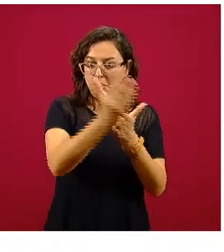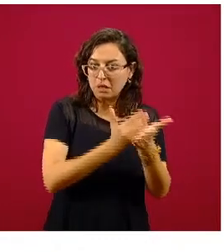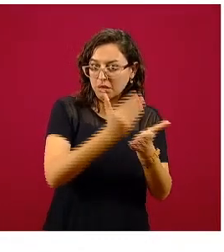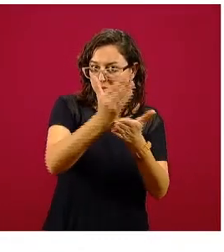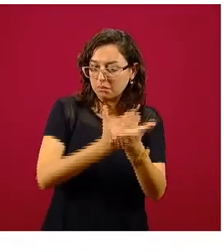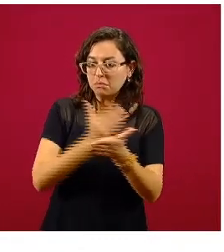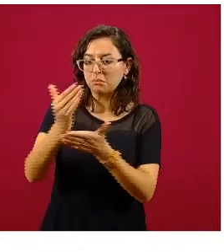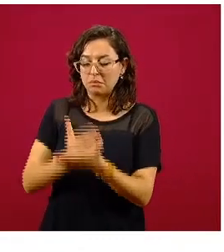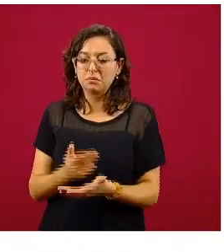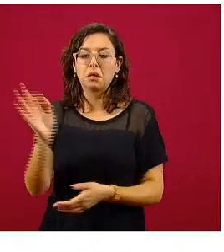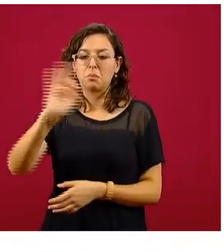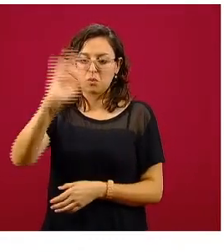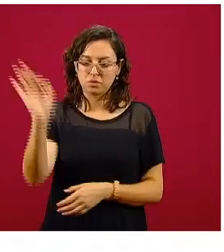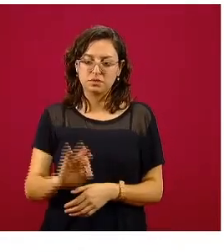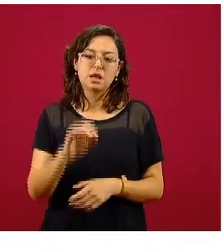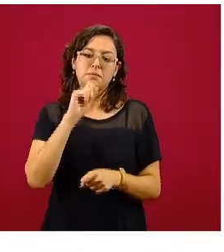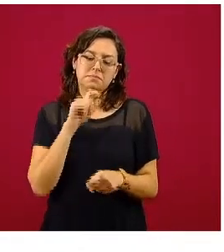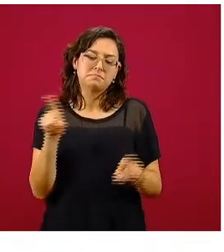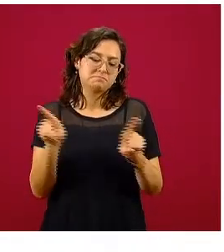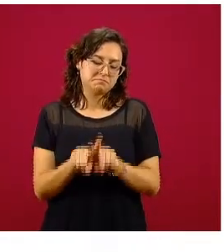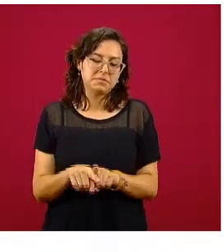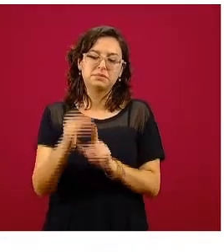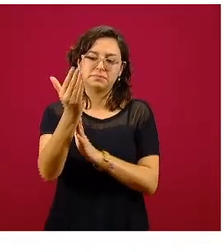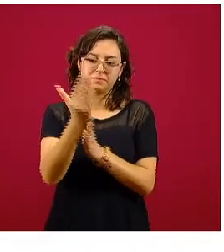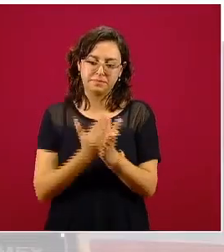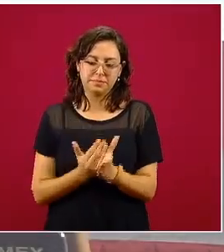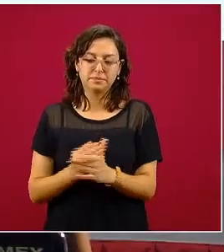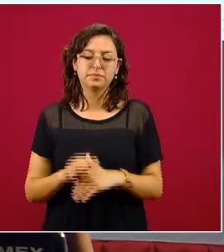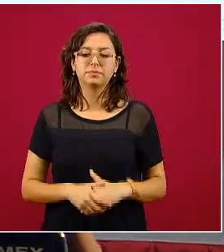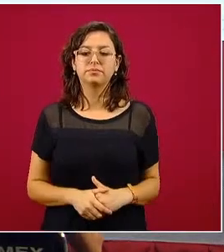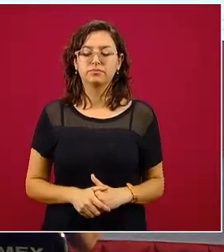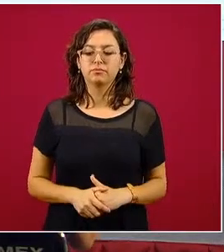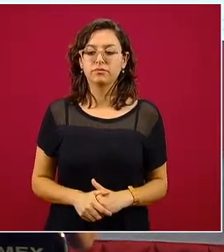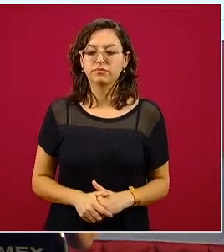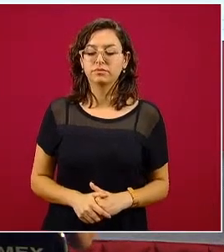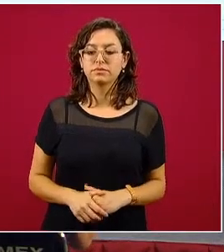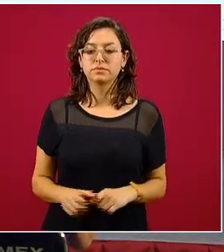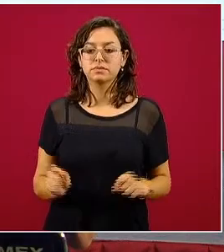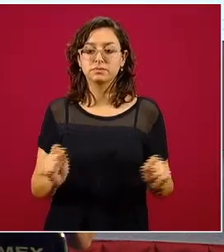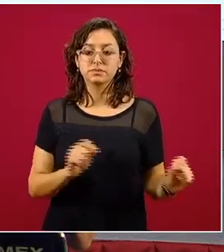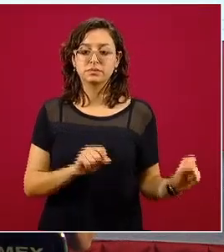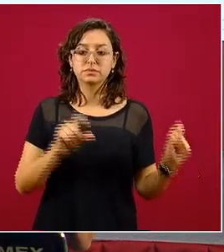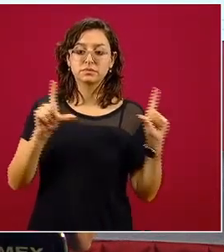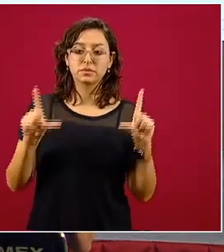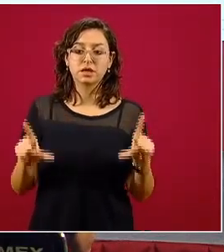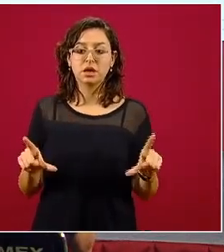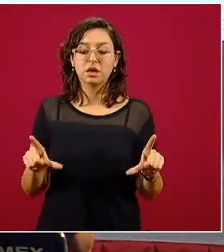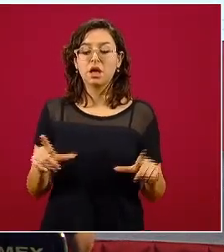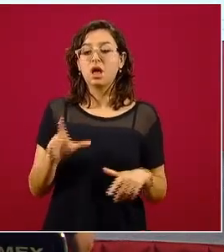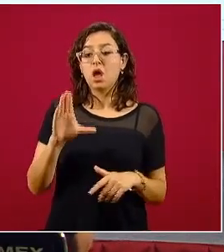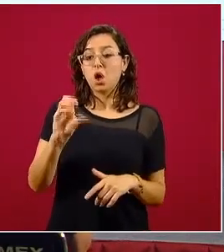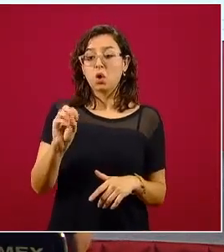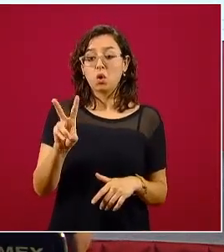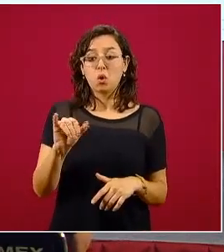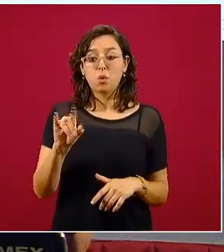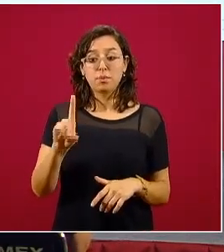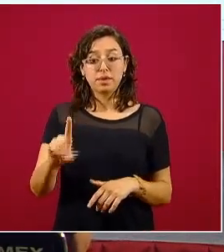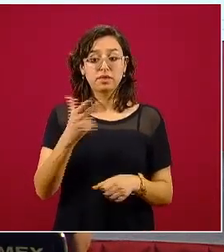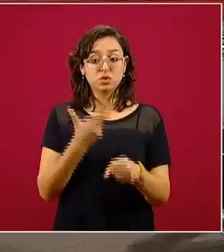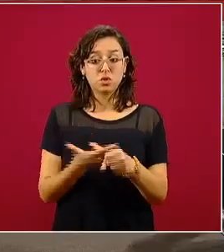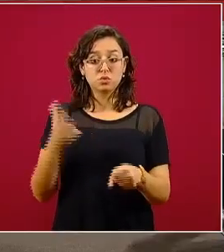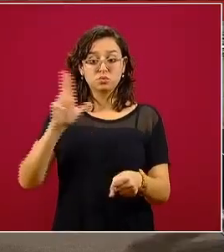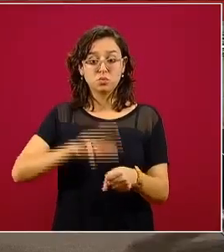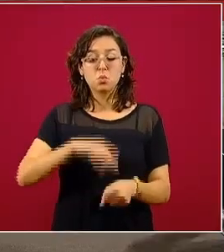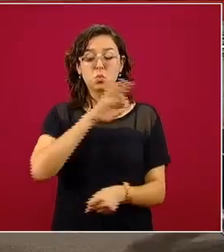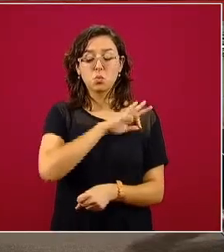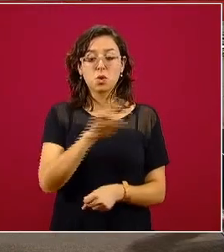disminuyendo. En la siguiente diapositiva, que es la que nos muestra las unidades COVID, vamos a ver un